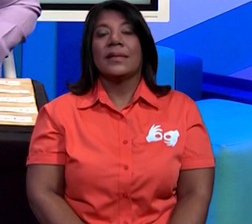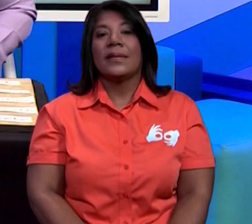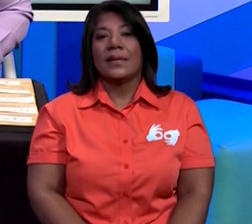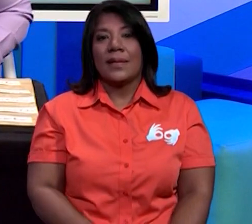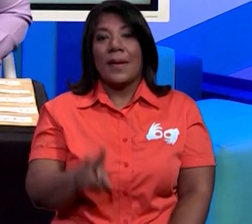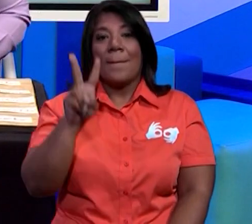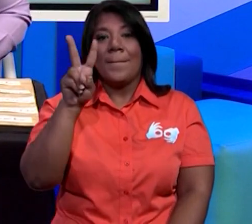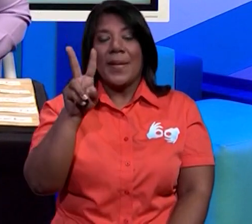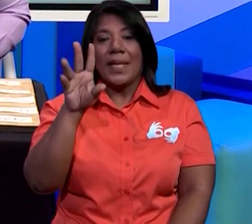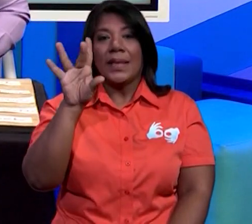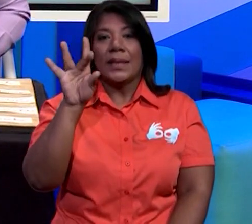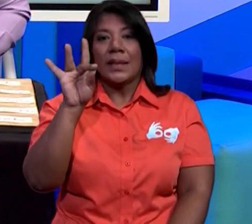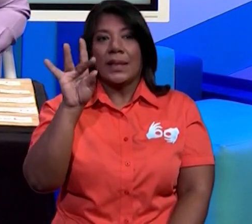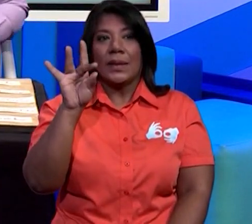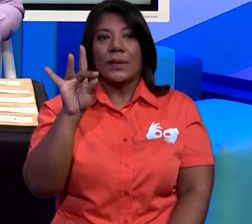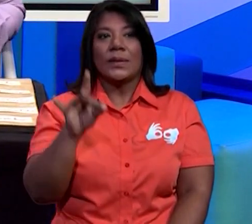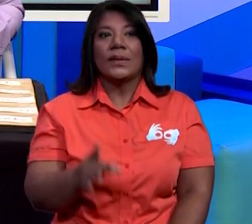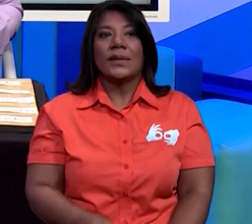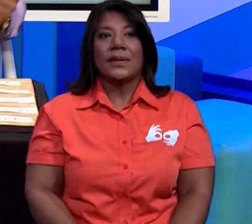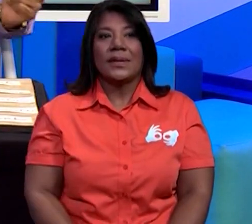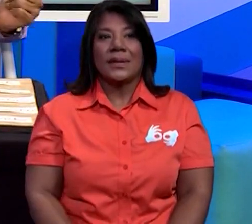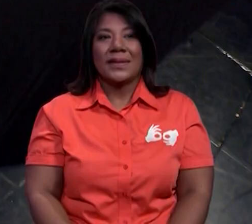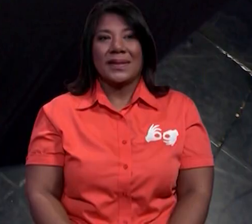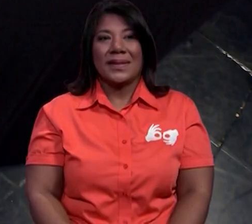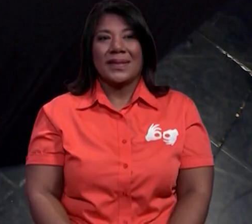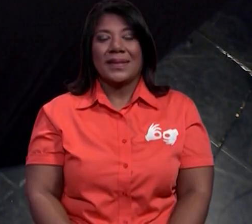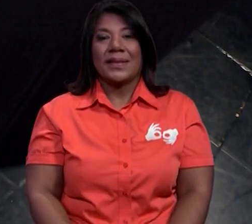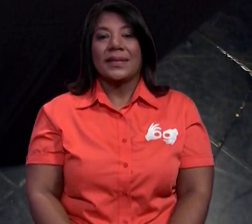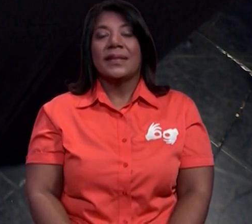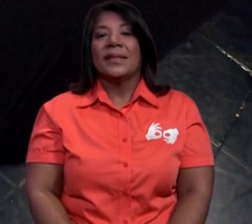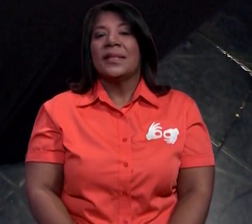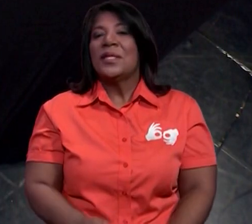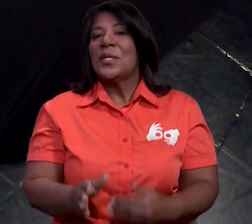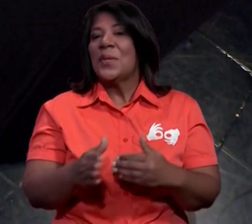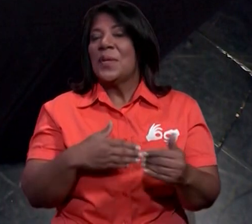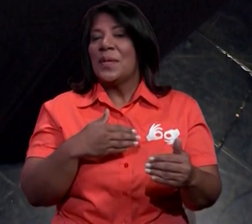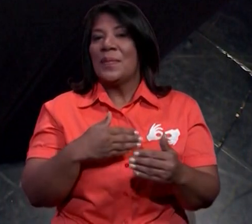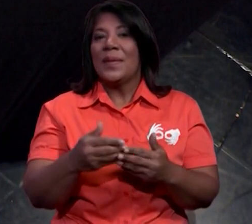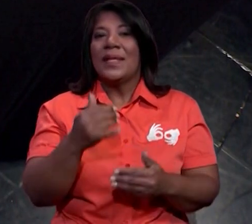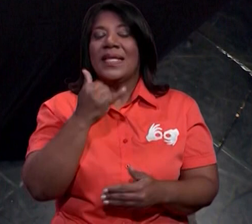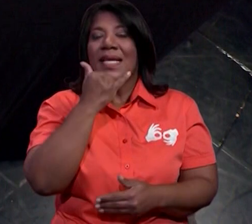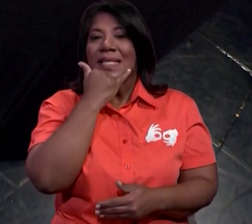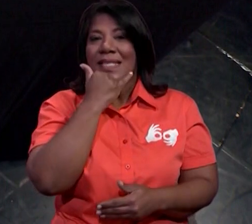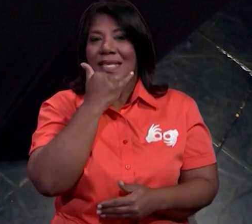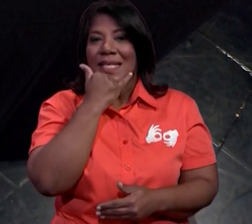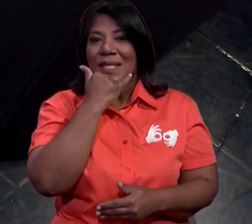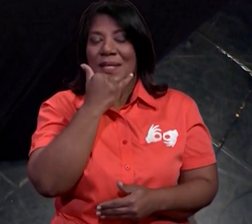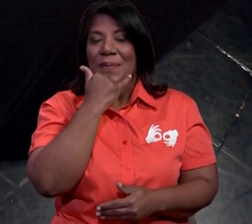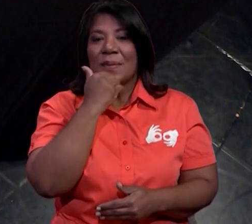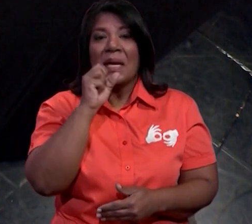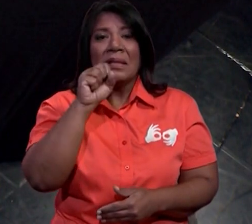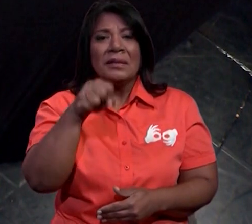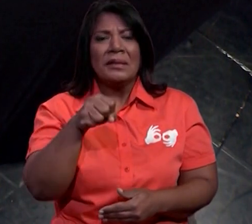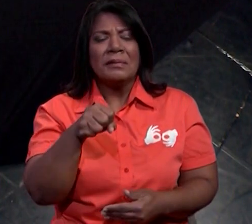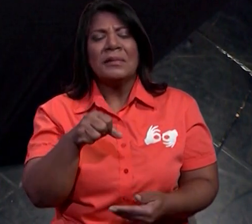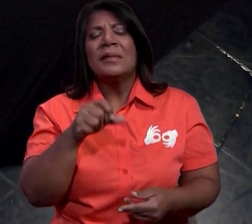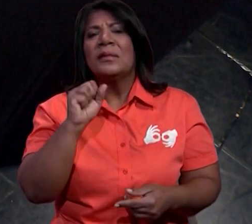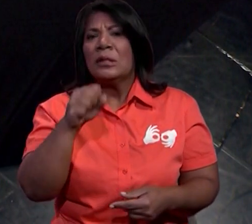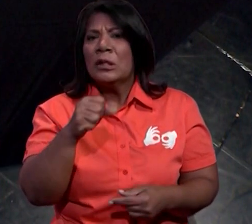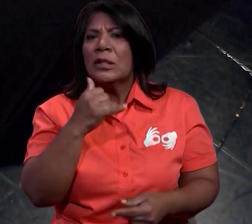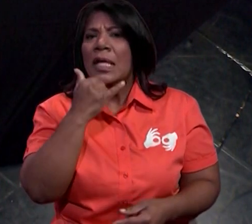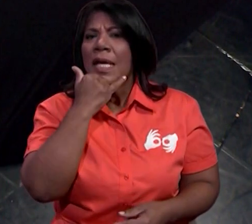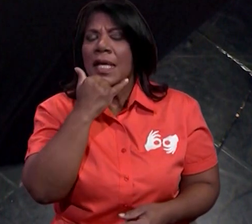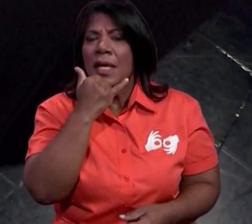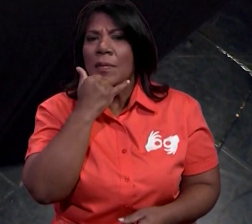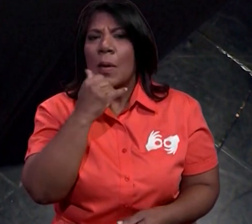28. El error es parte del aprendizaje, padre de familia, y puedes permitirle y debes permitirle a su niño